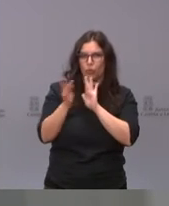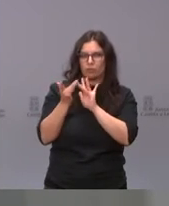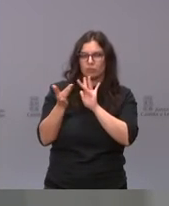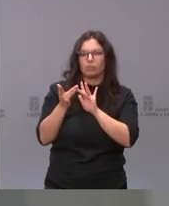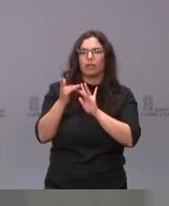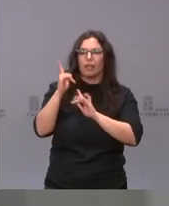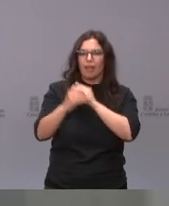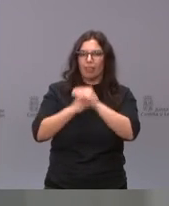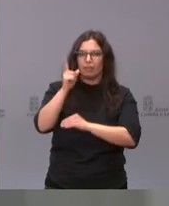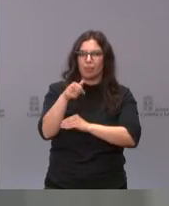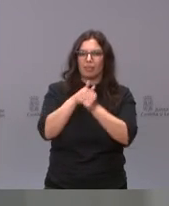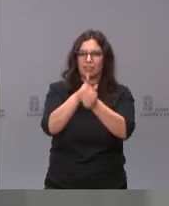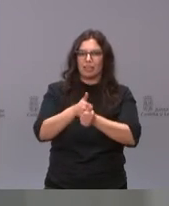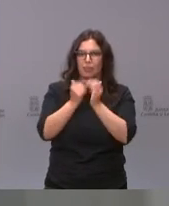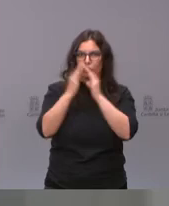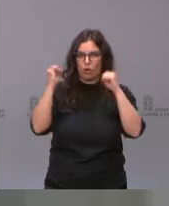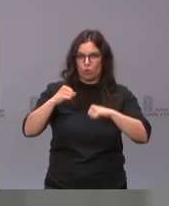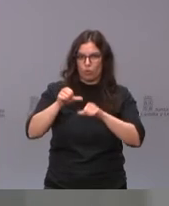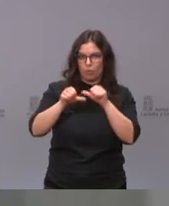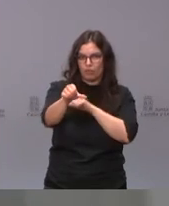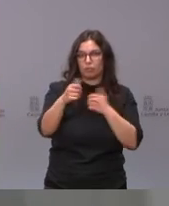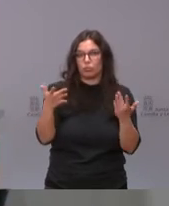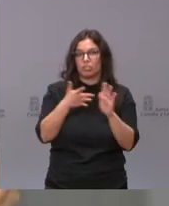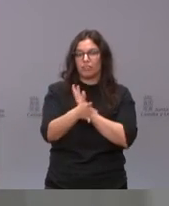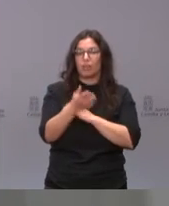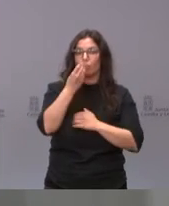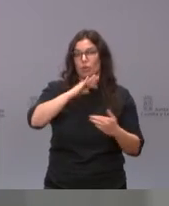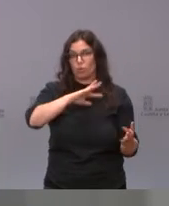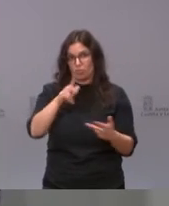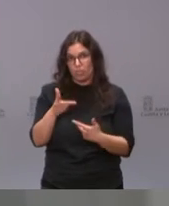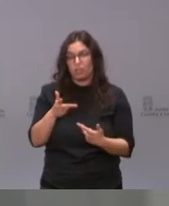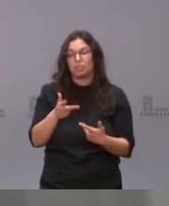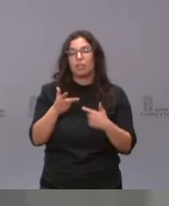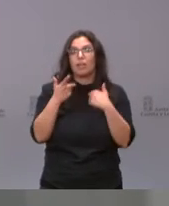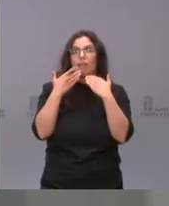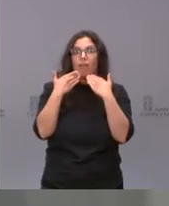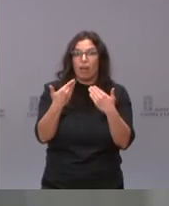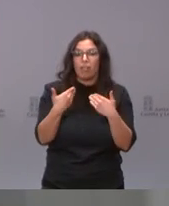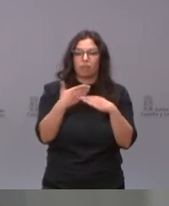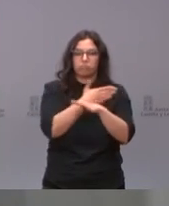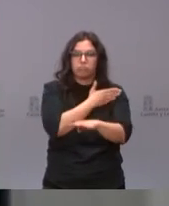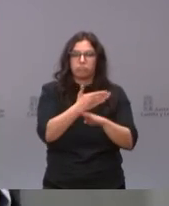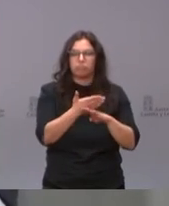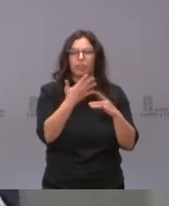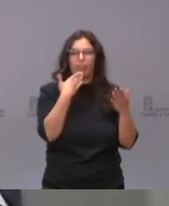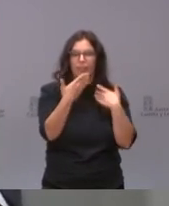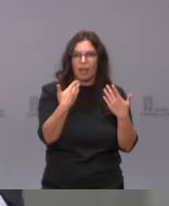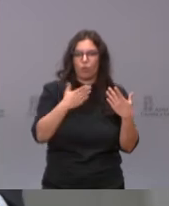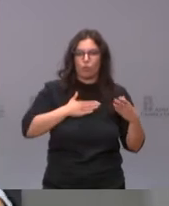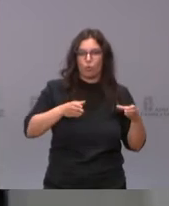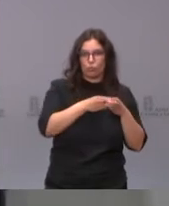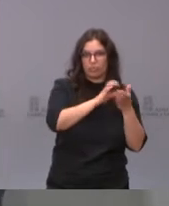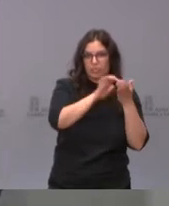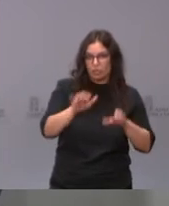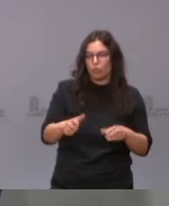un seguimiento de este acuerdo. Son, por tanto, buenas noticias fruto del diálogo de la Junta de